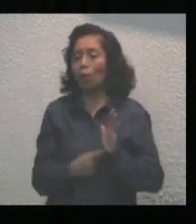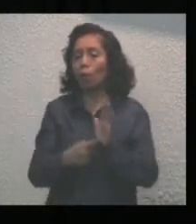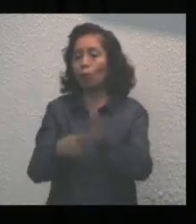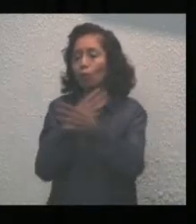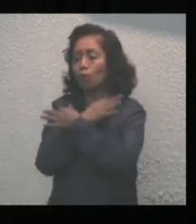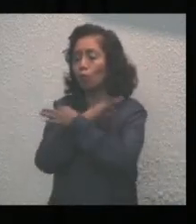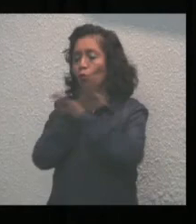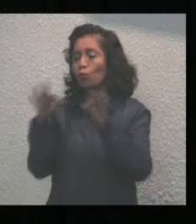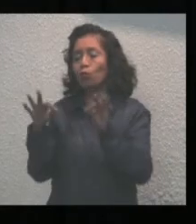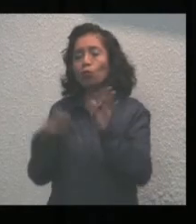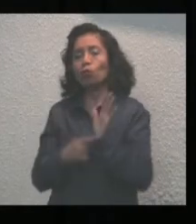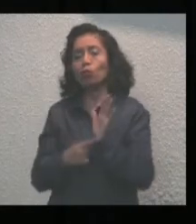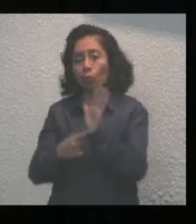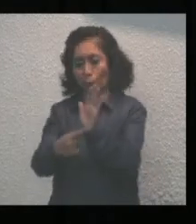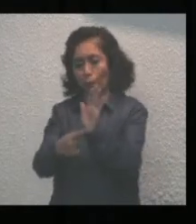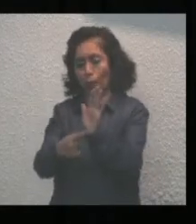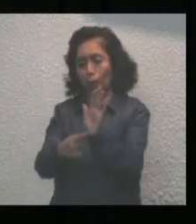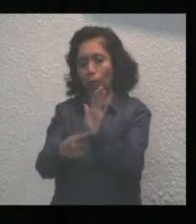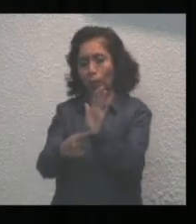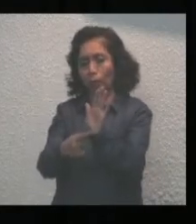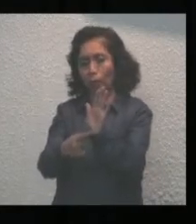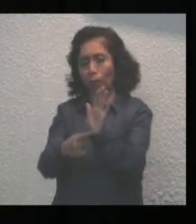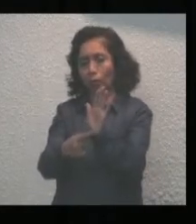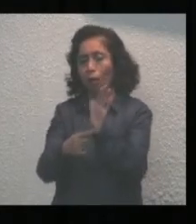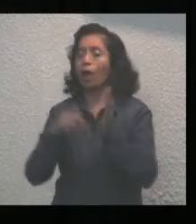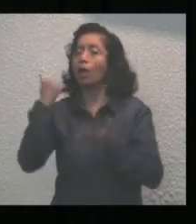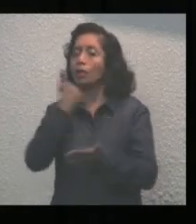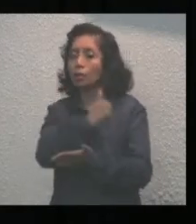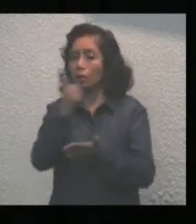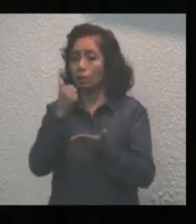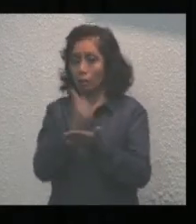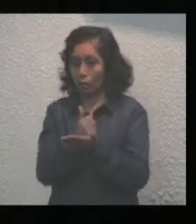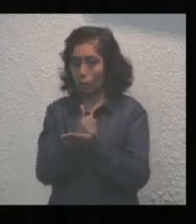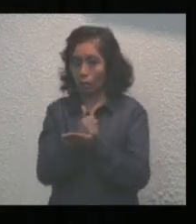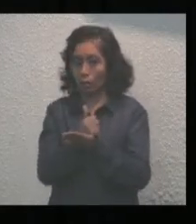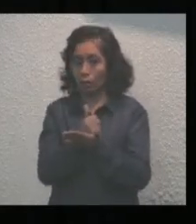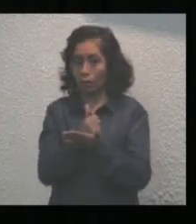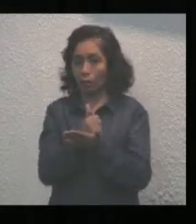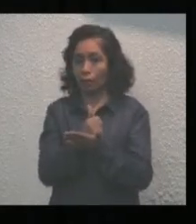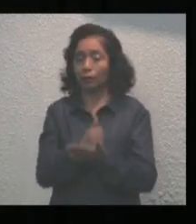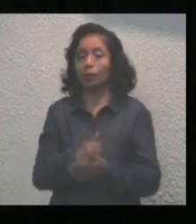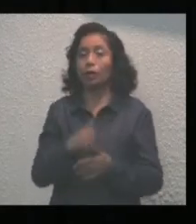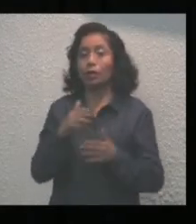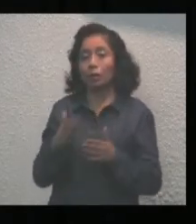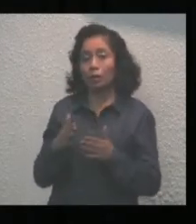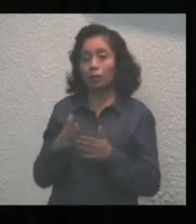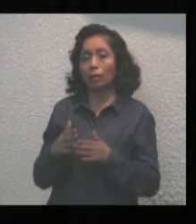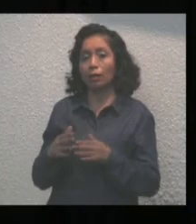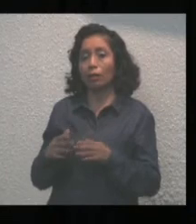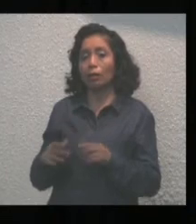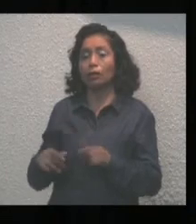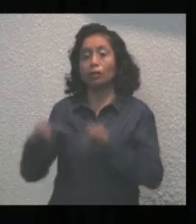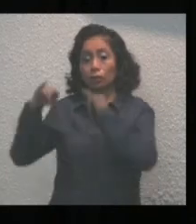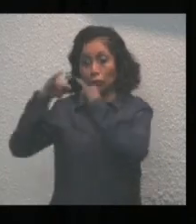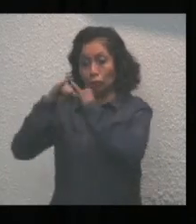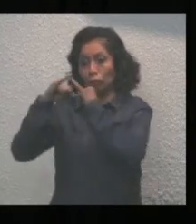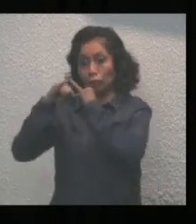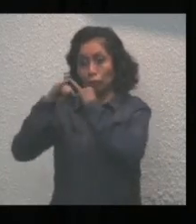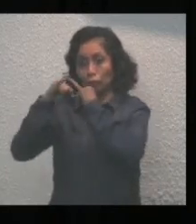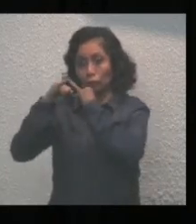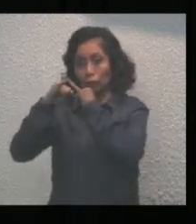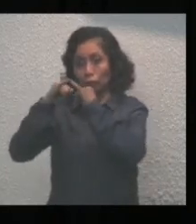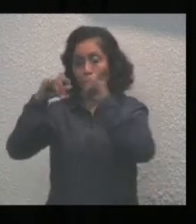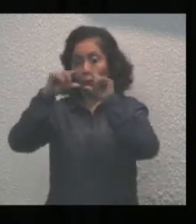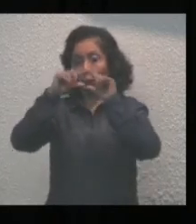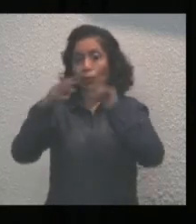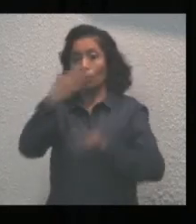observancia, expido el presente decreto en la residencia del Poder Ejecutivo Federal